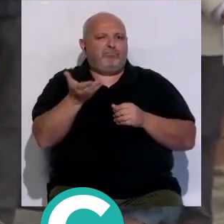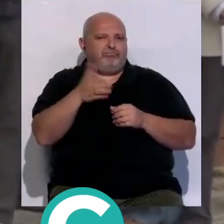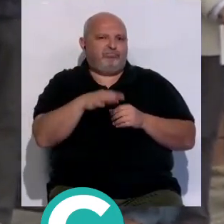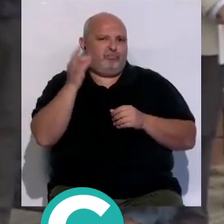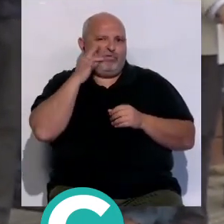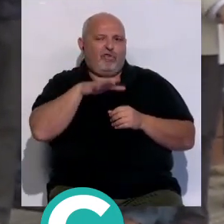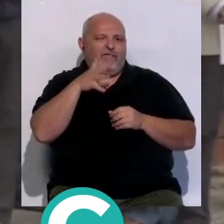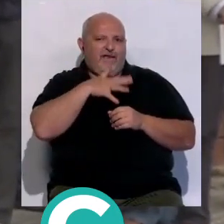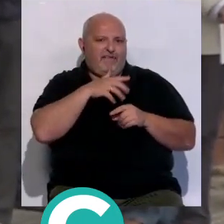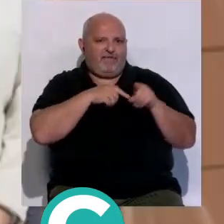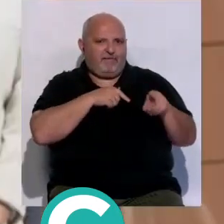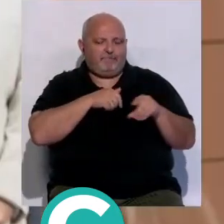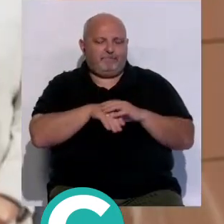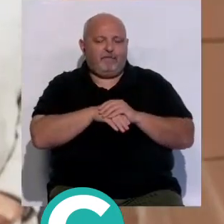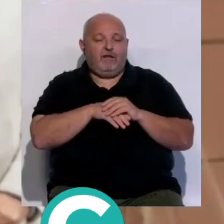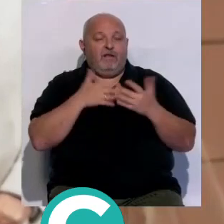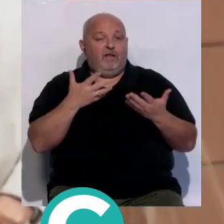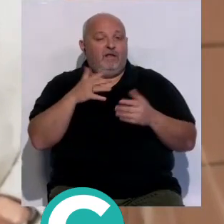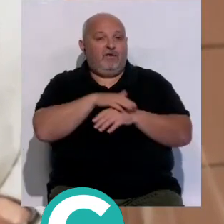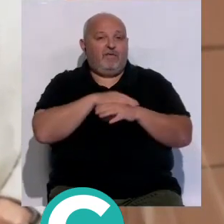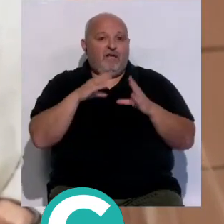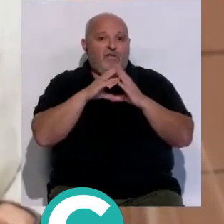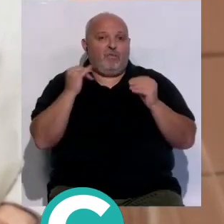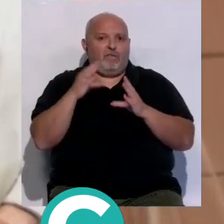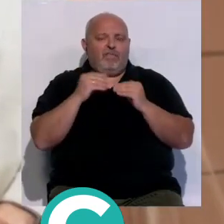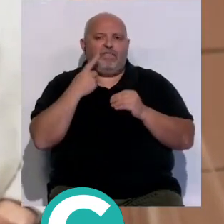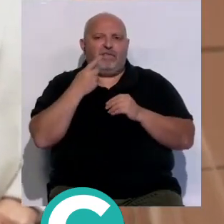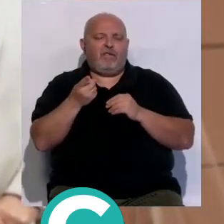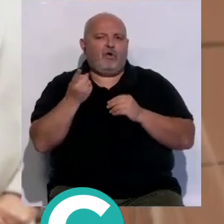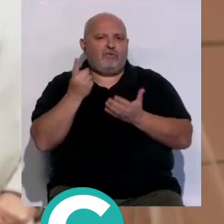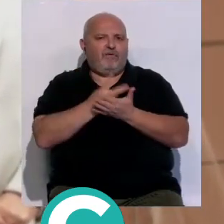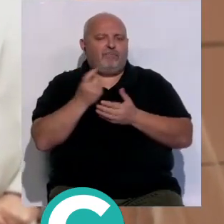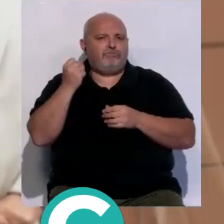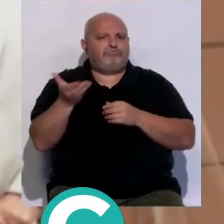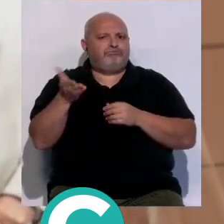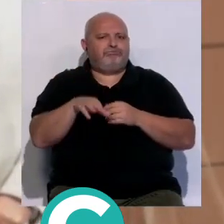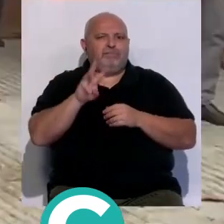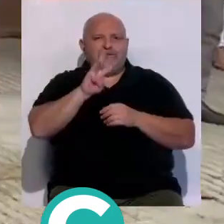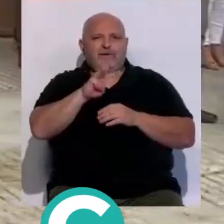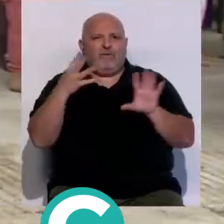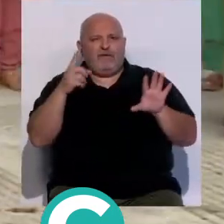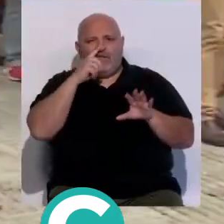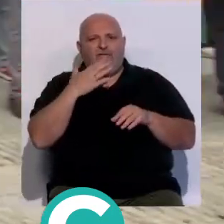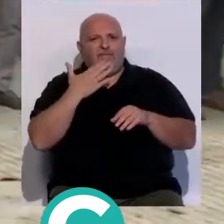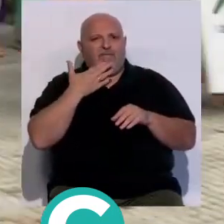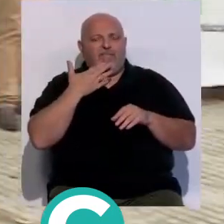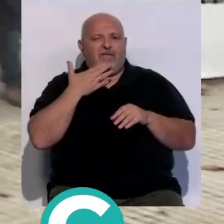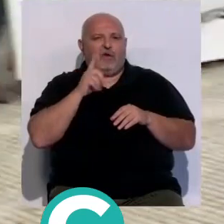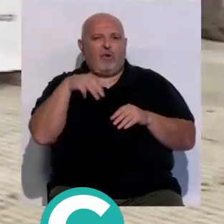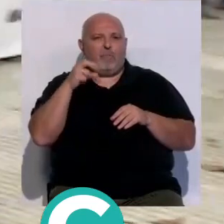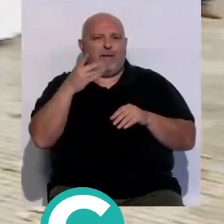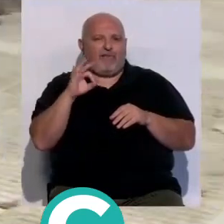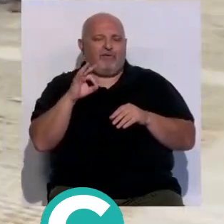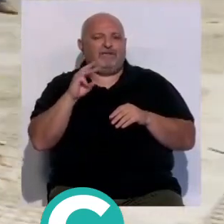género en Jerez de la frontera desde el gobierno de Andalucía se condena el asesinato de la víctima de 39 años de edad en Lomopardo